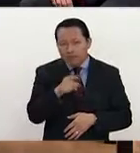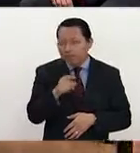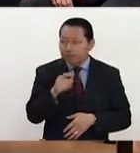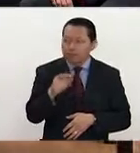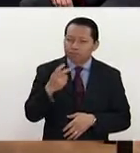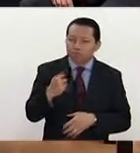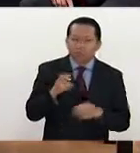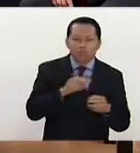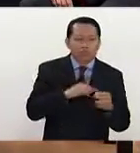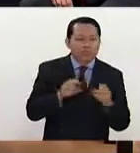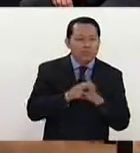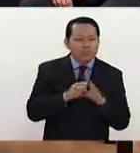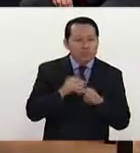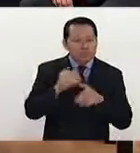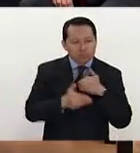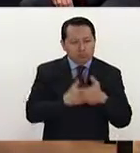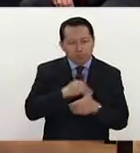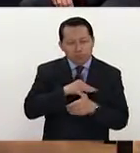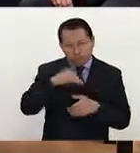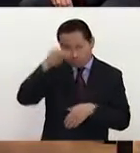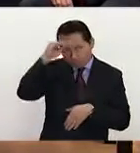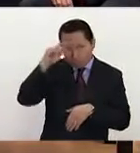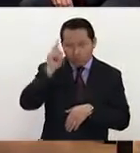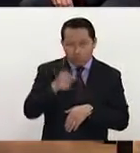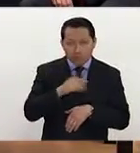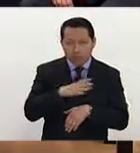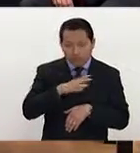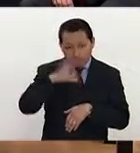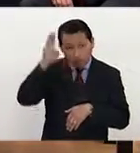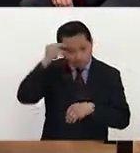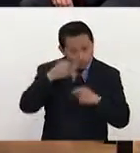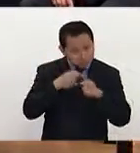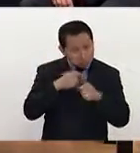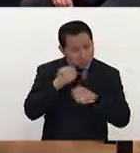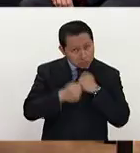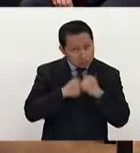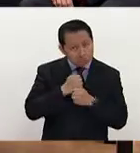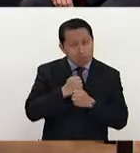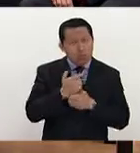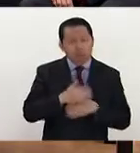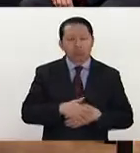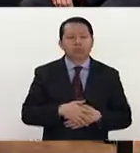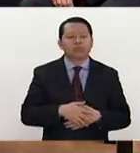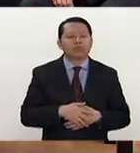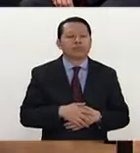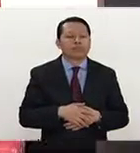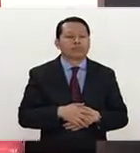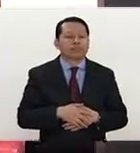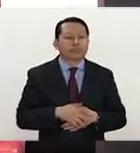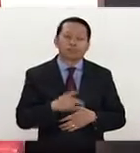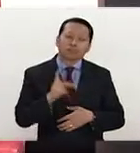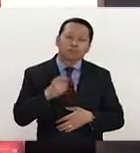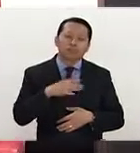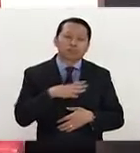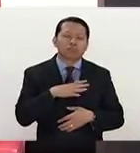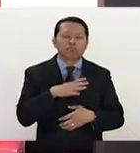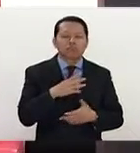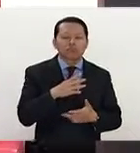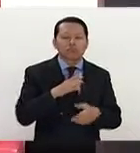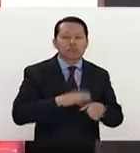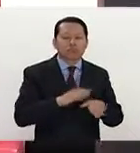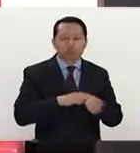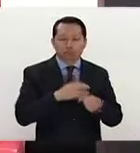podría llevarnos a pensar, bueno, habrá Trump para rato? Bueno, en realidad de una parte, lo que más ha